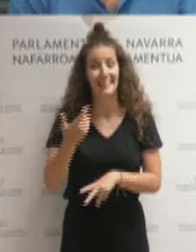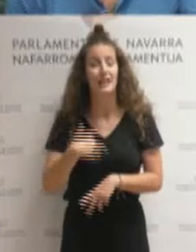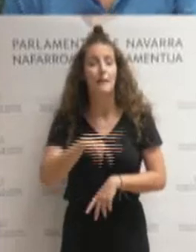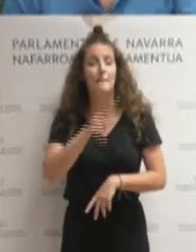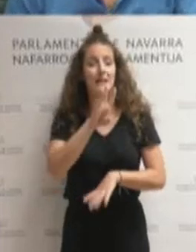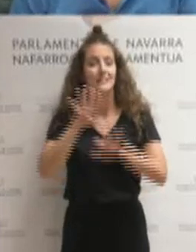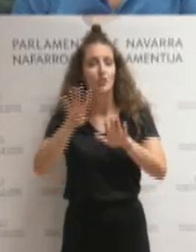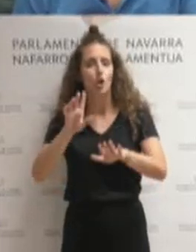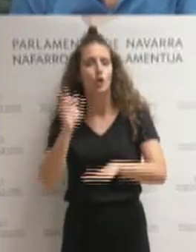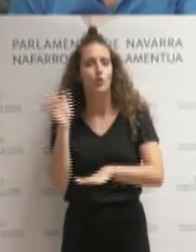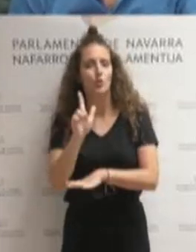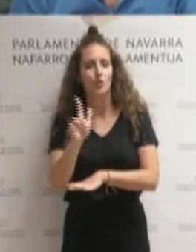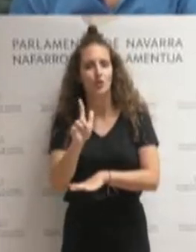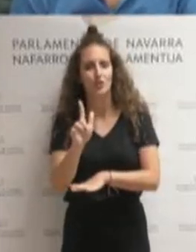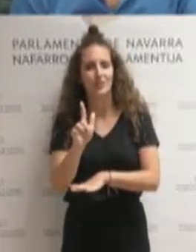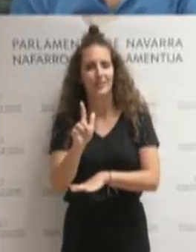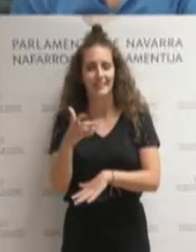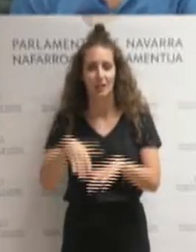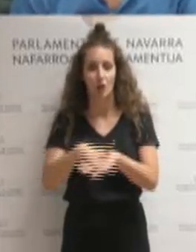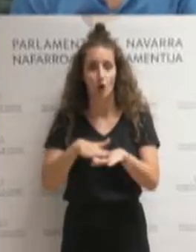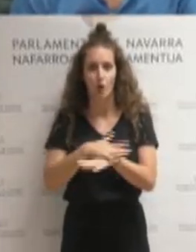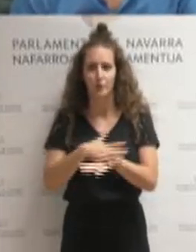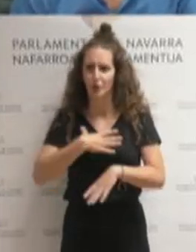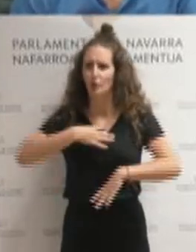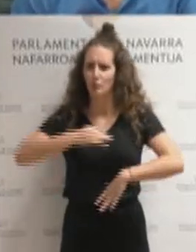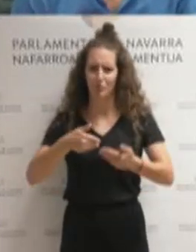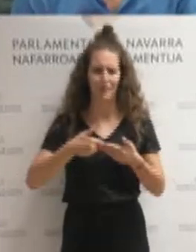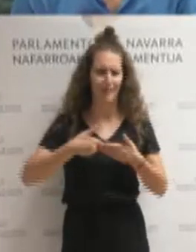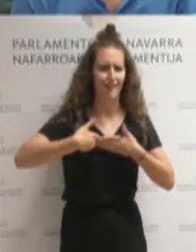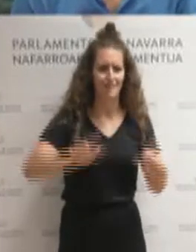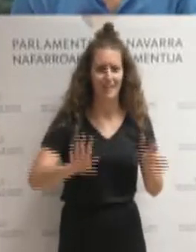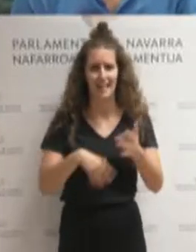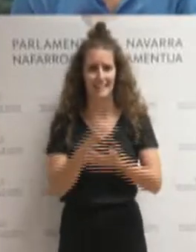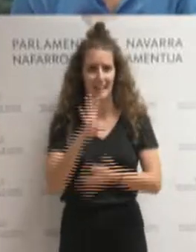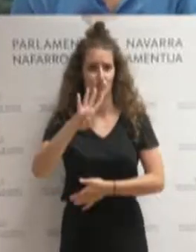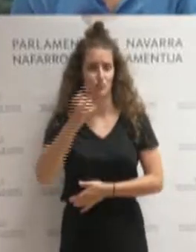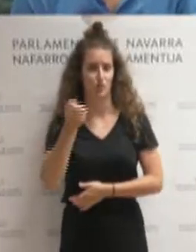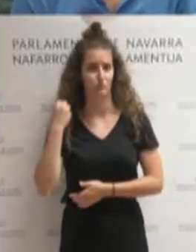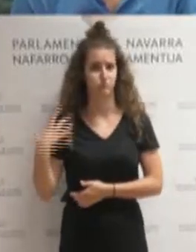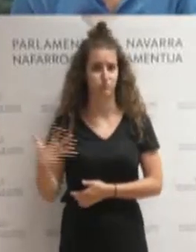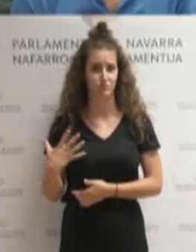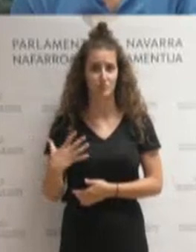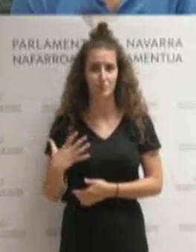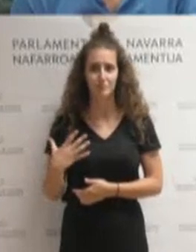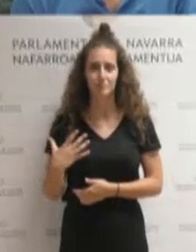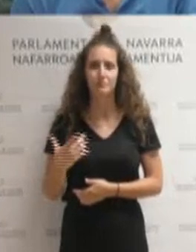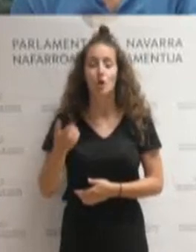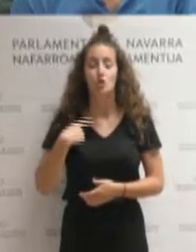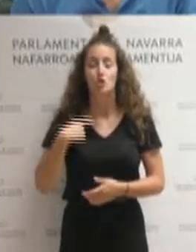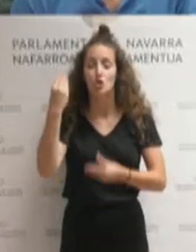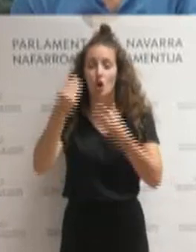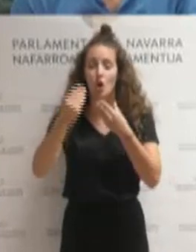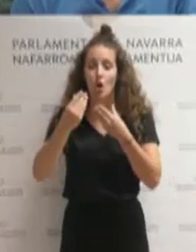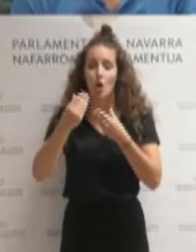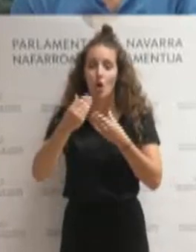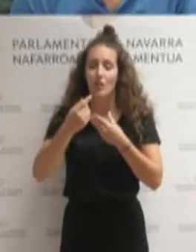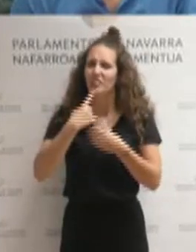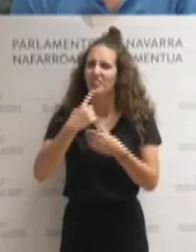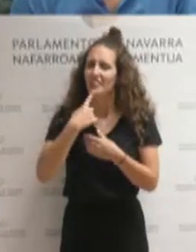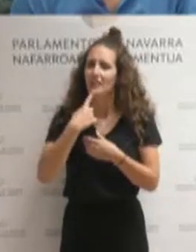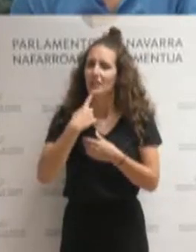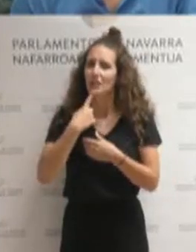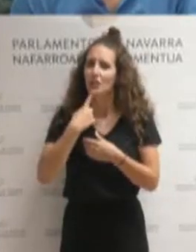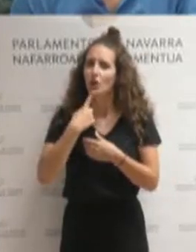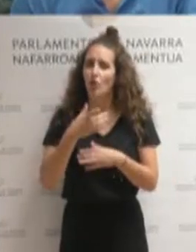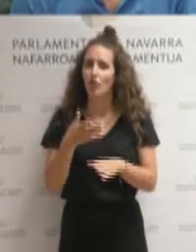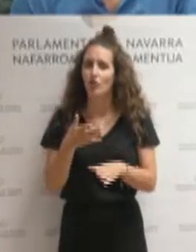que las discotecas podían abrir hasta las 4. Hablo de un contexto de vísperas, de no fiestas.